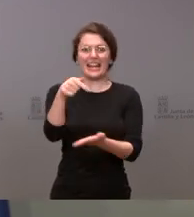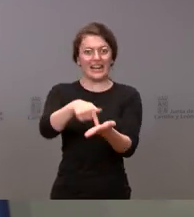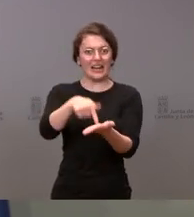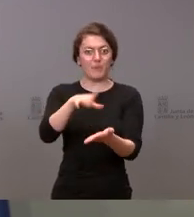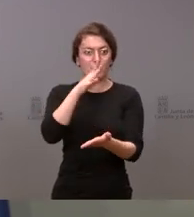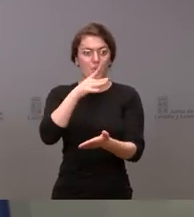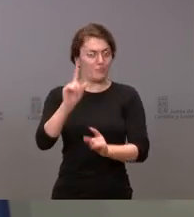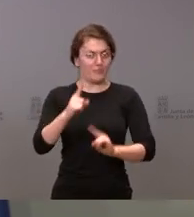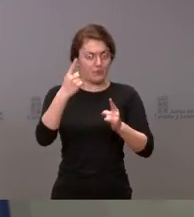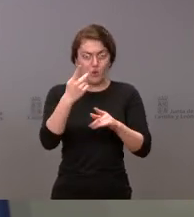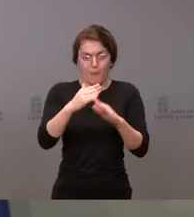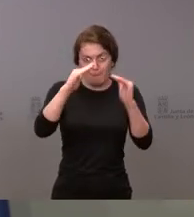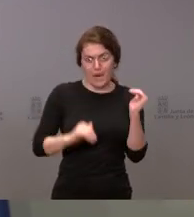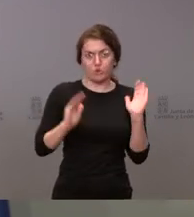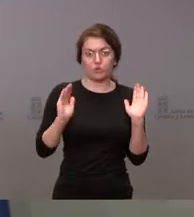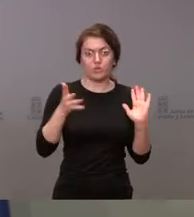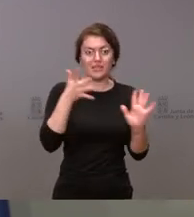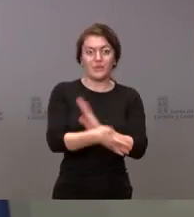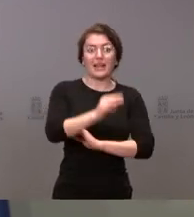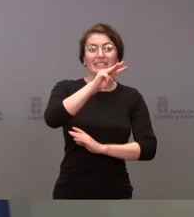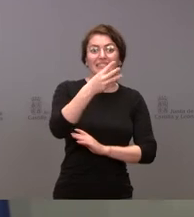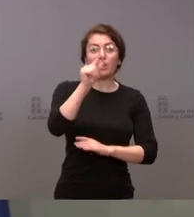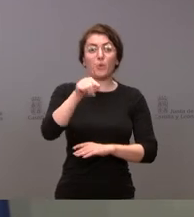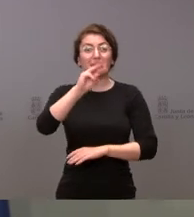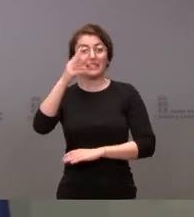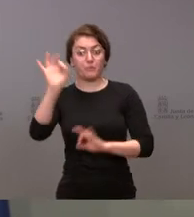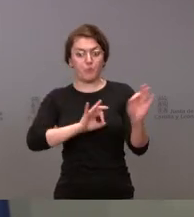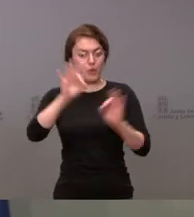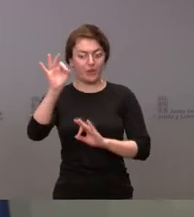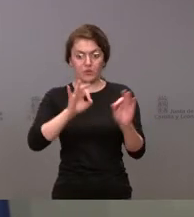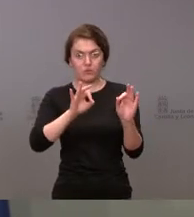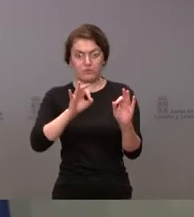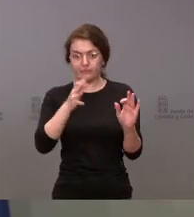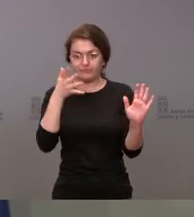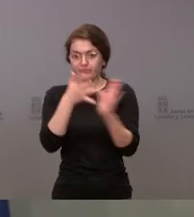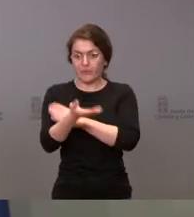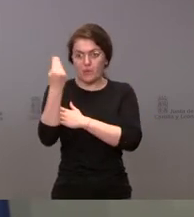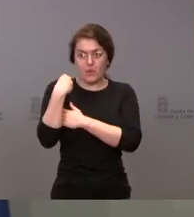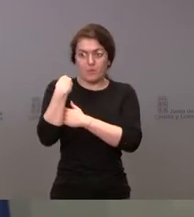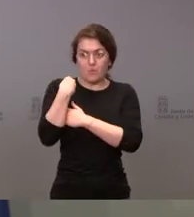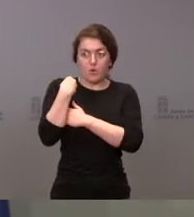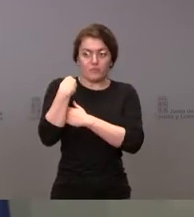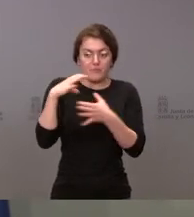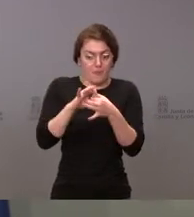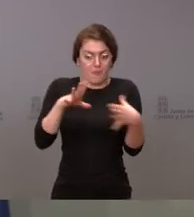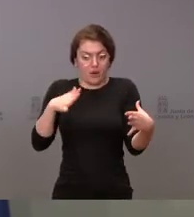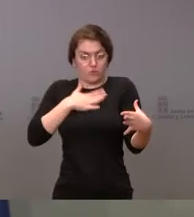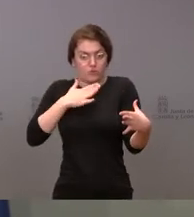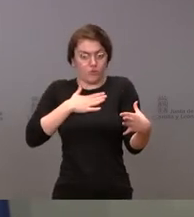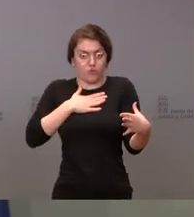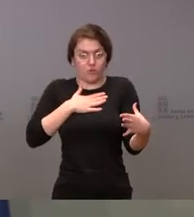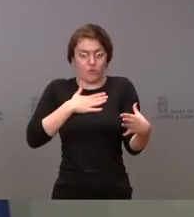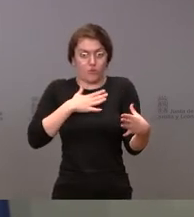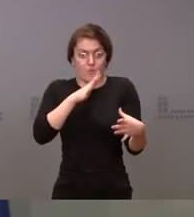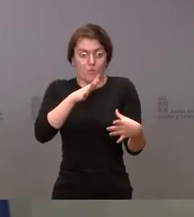millones de euros. Es que el 3,3% no se corresponde ni con nuestro peso en el sistema de financiación, ni siquiera con nuestro peso en